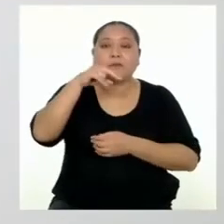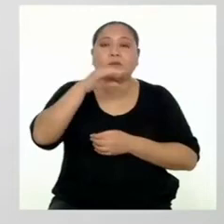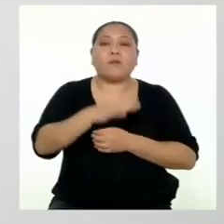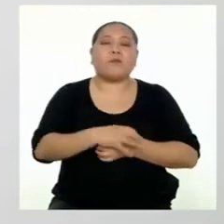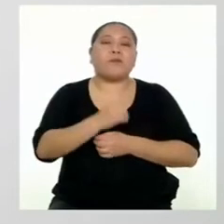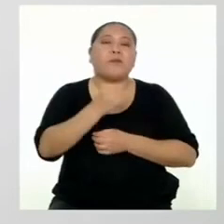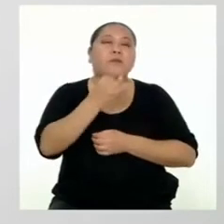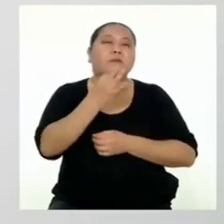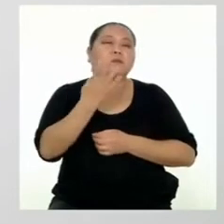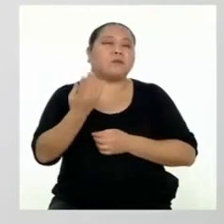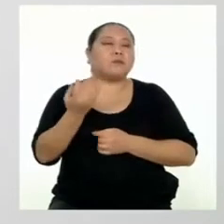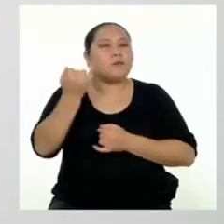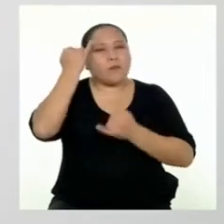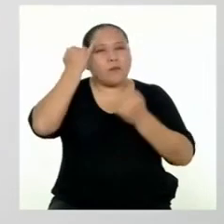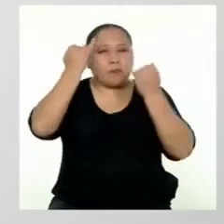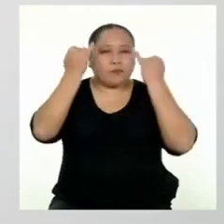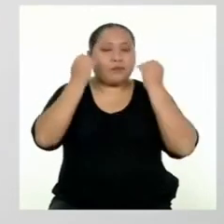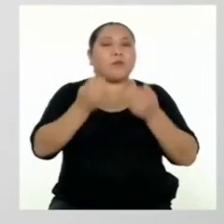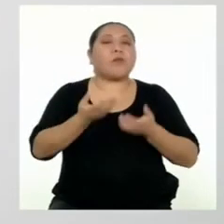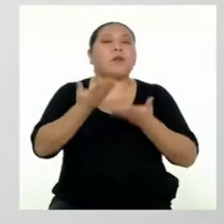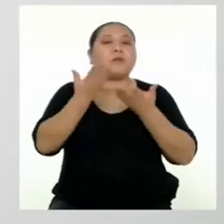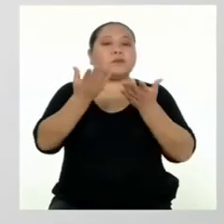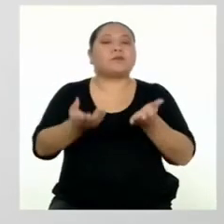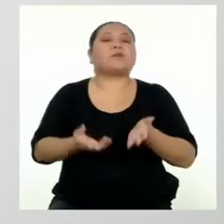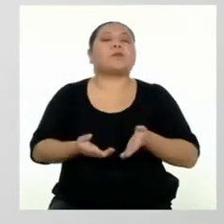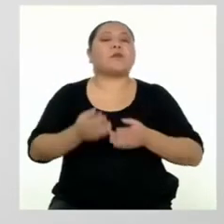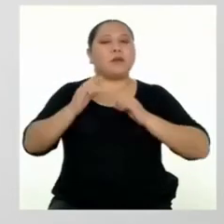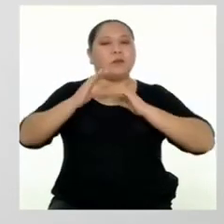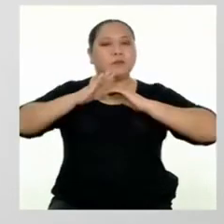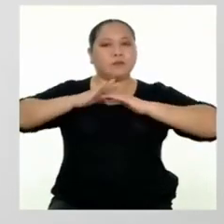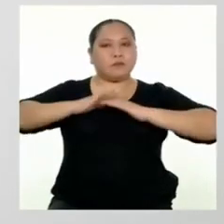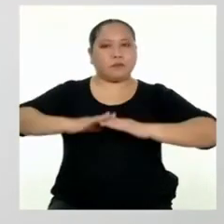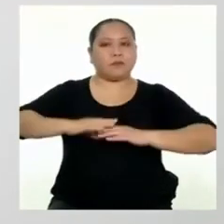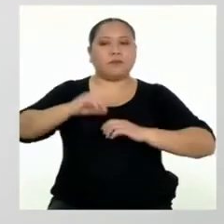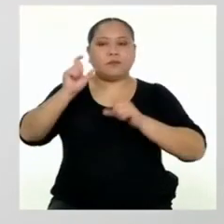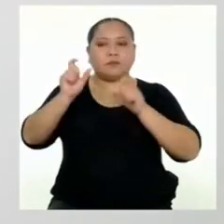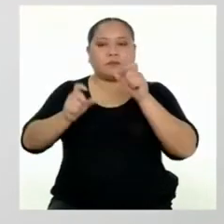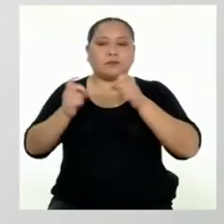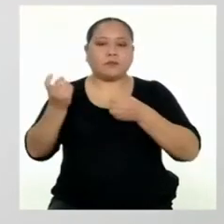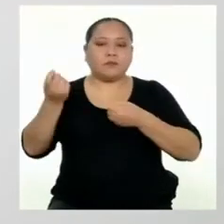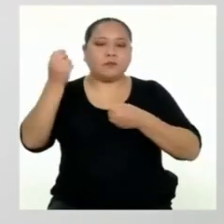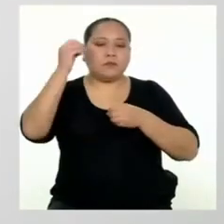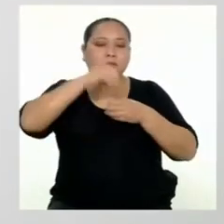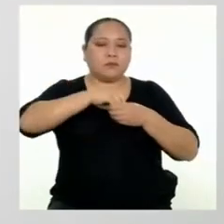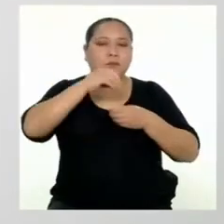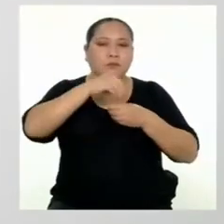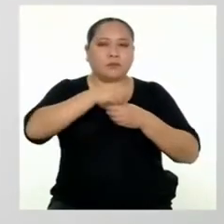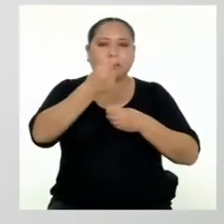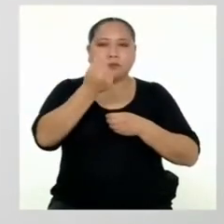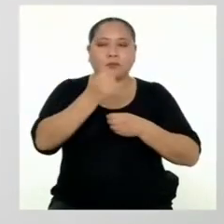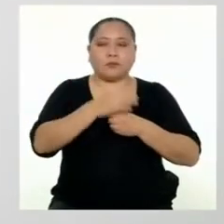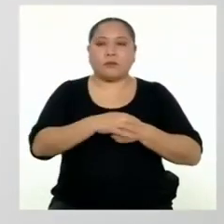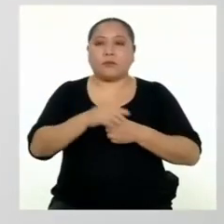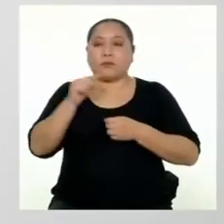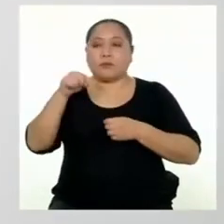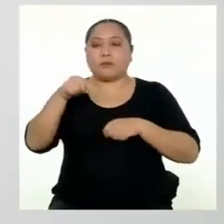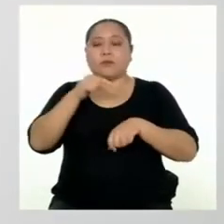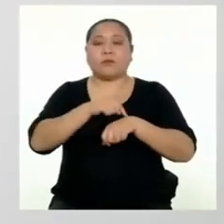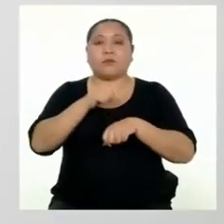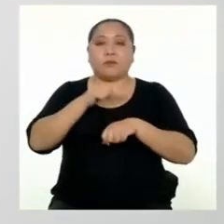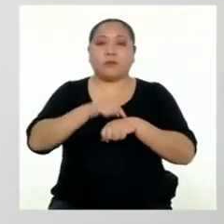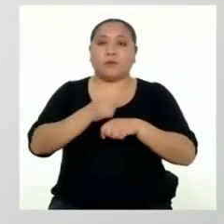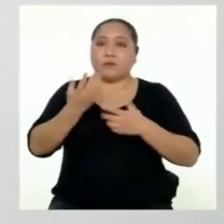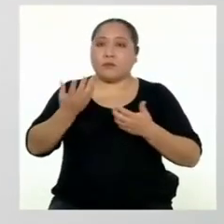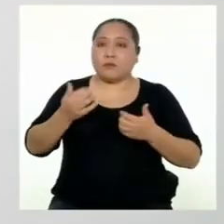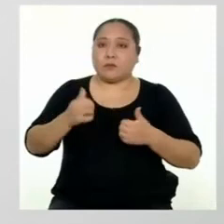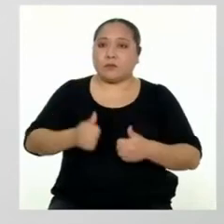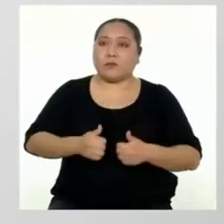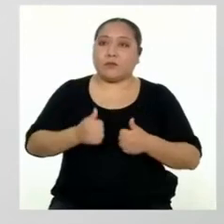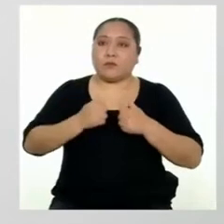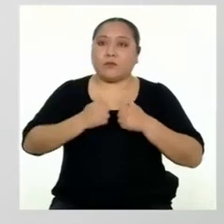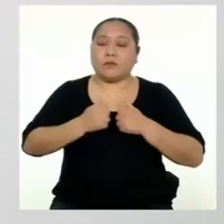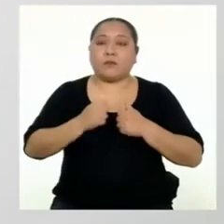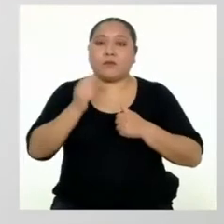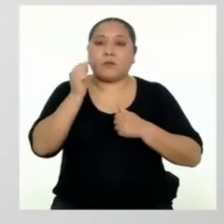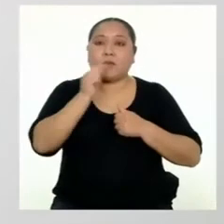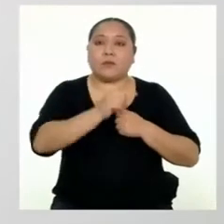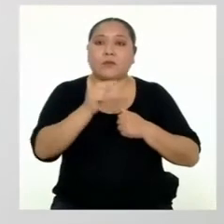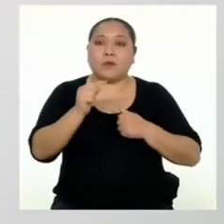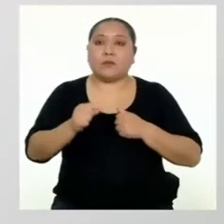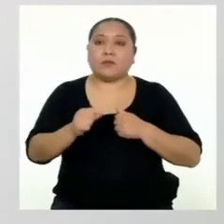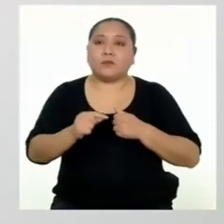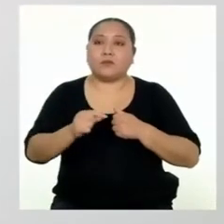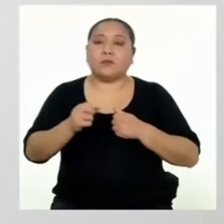condiciones que dan seguridad a los ahorristas. En el contexto que nos encontramos, las